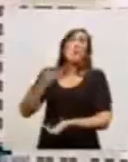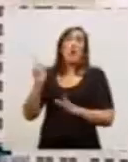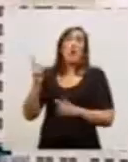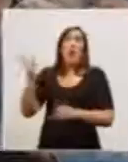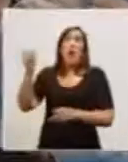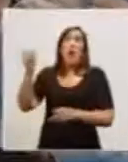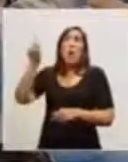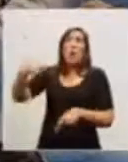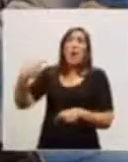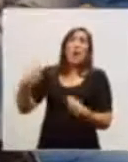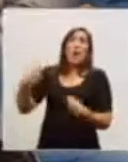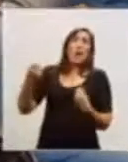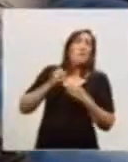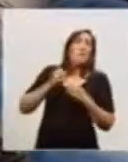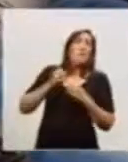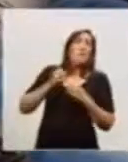buenas.